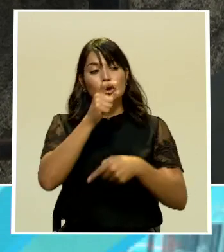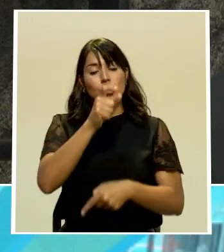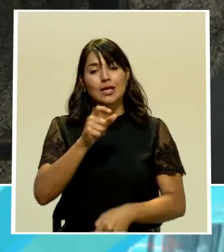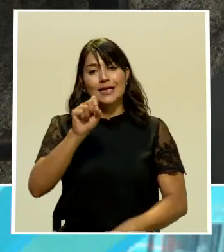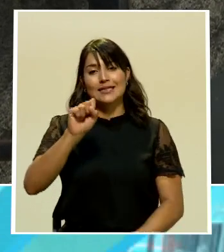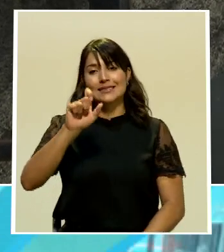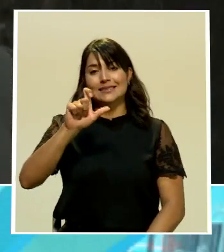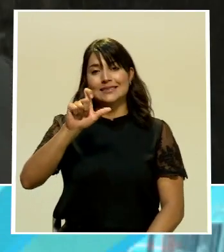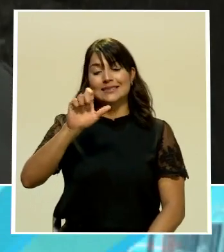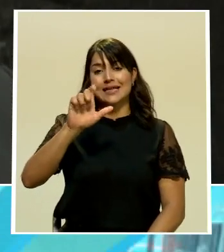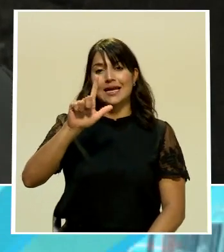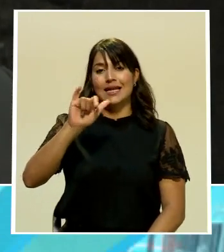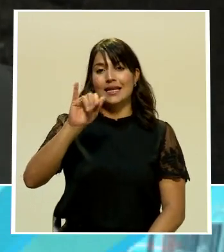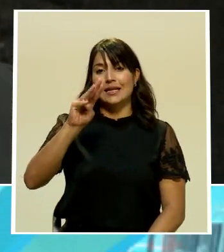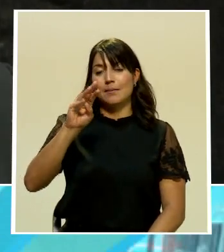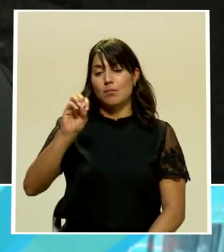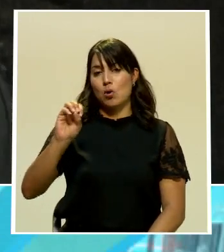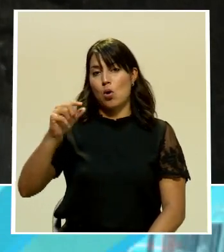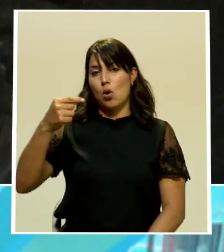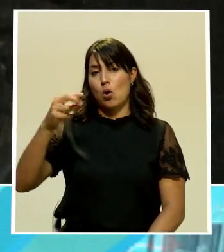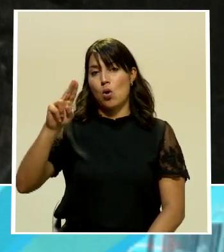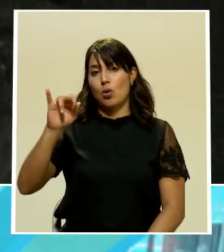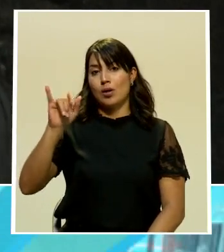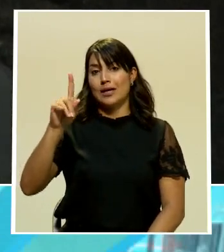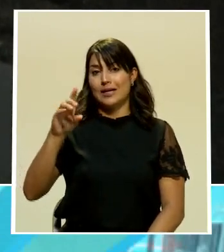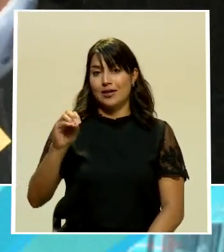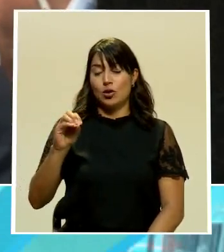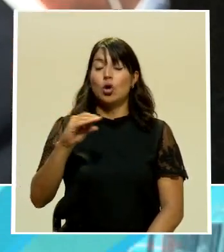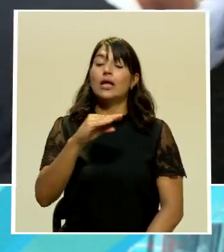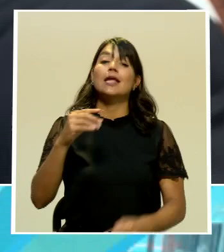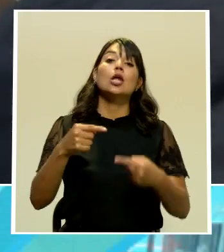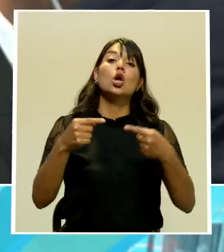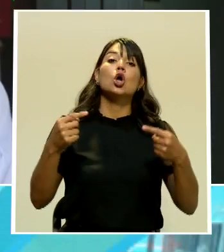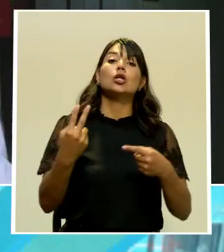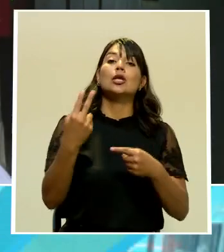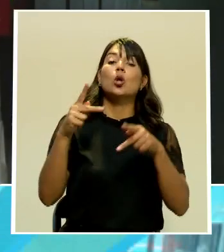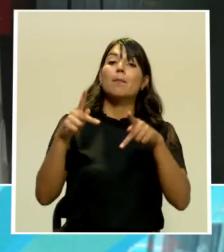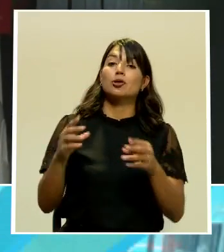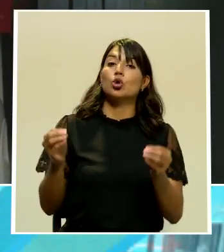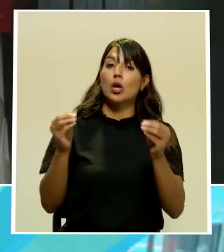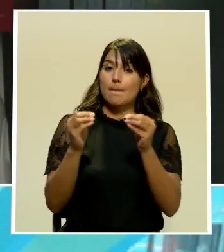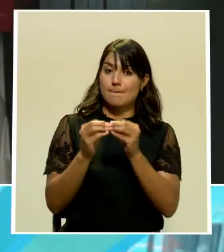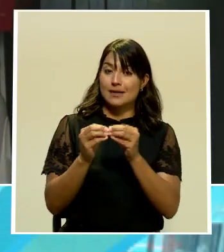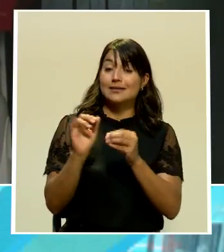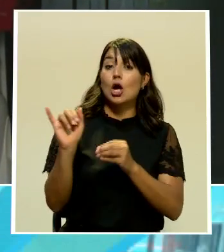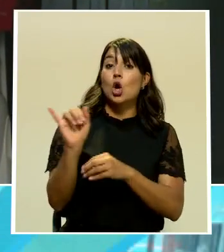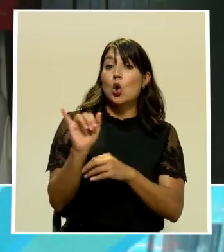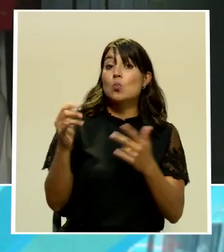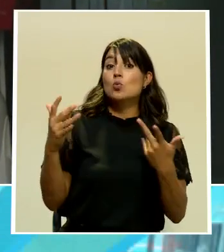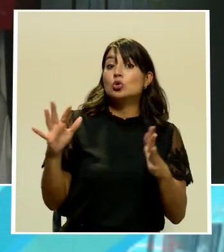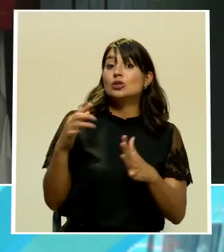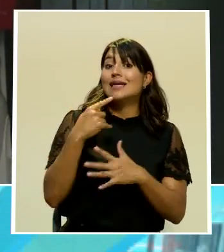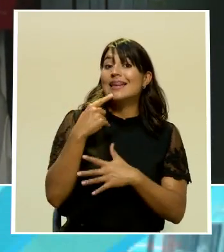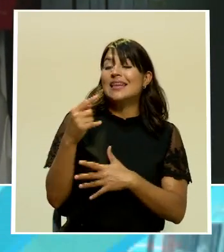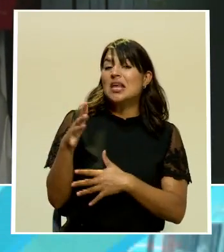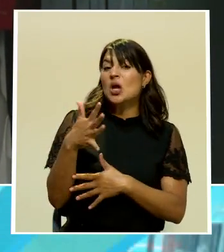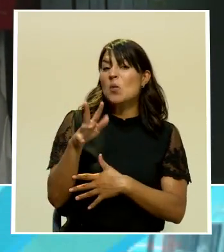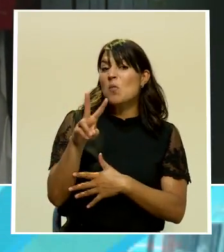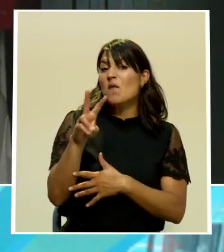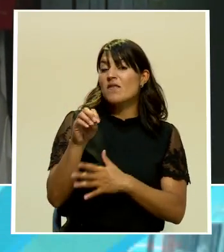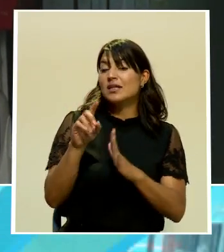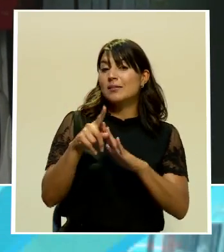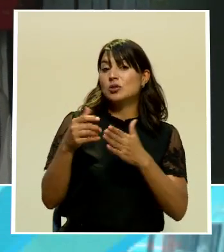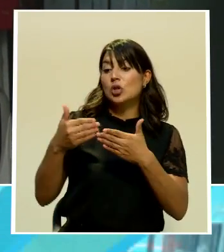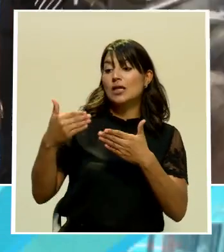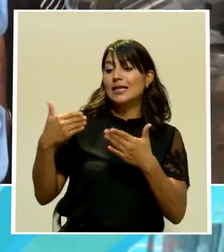Rescate Nacional. Como les decía, hace ya algunos minutos salió Celi Moguido de acá a los tribunales de justicia en San José. La audiencia